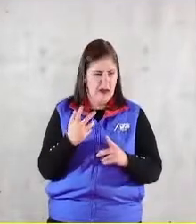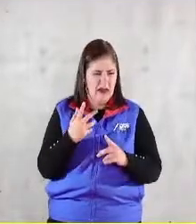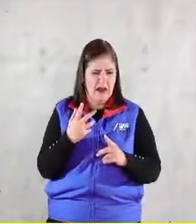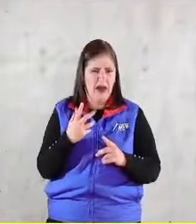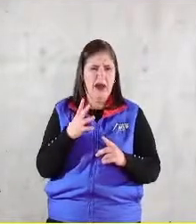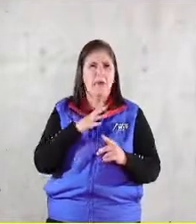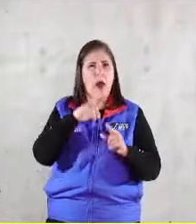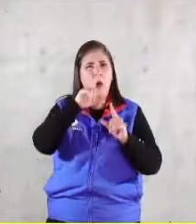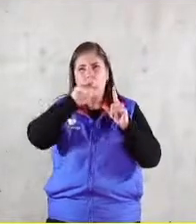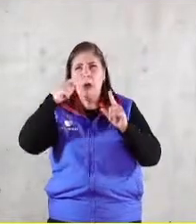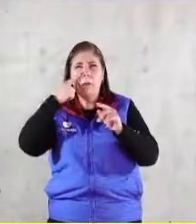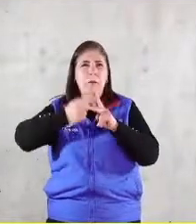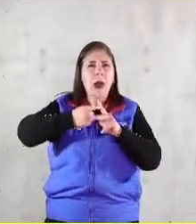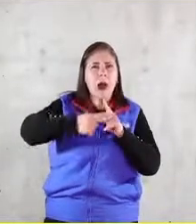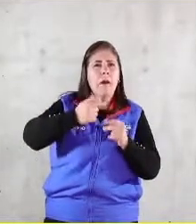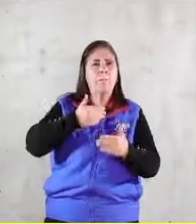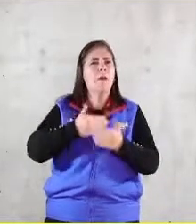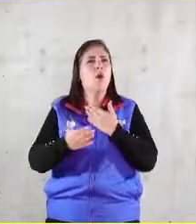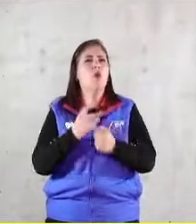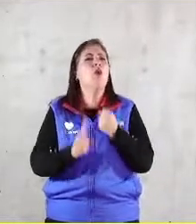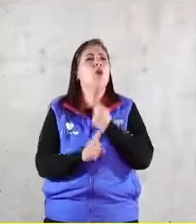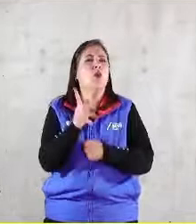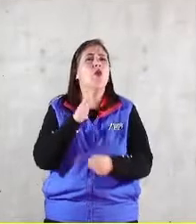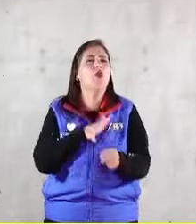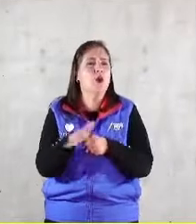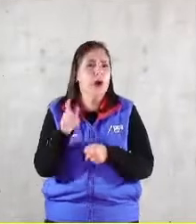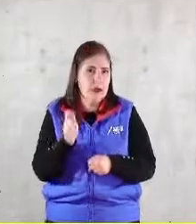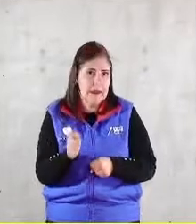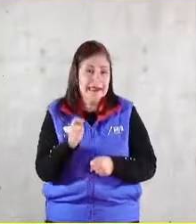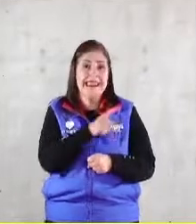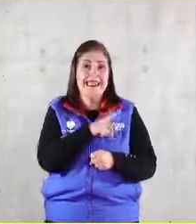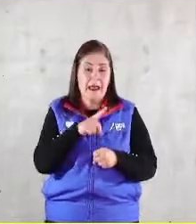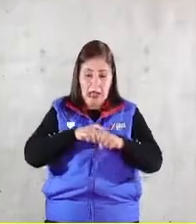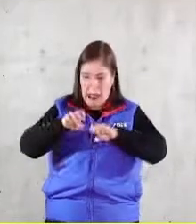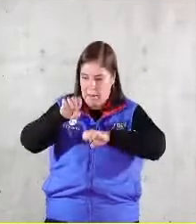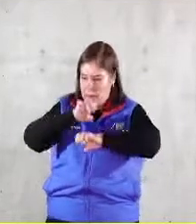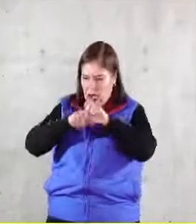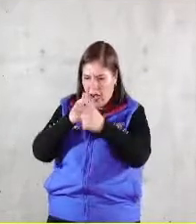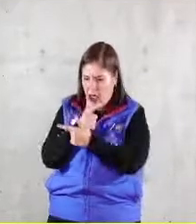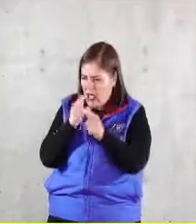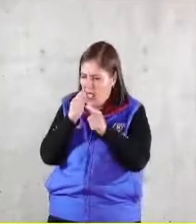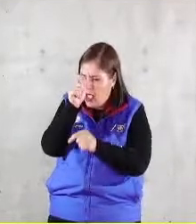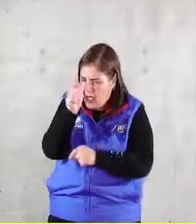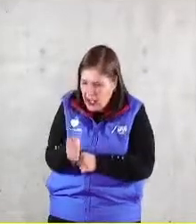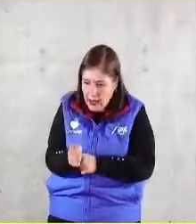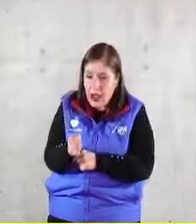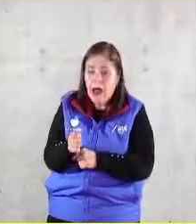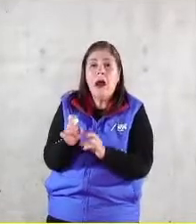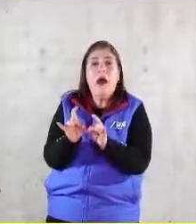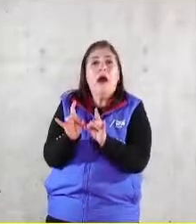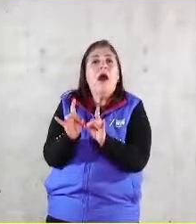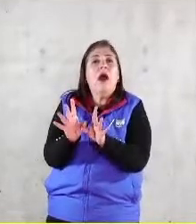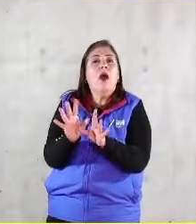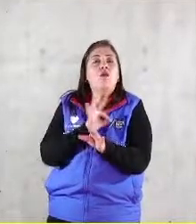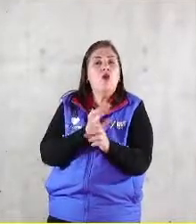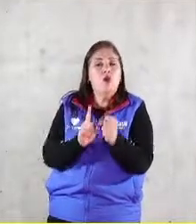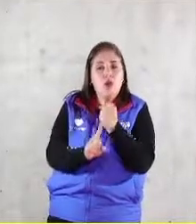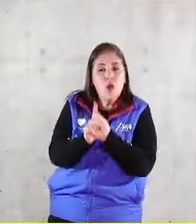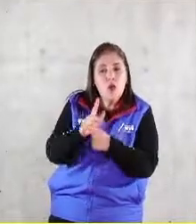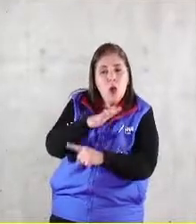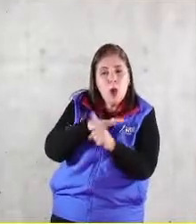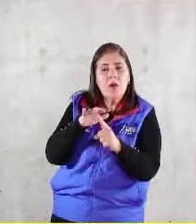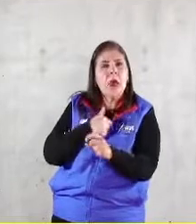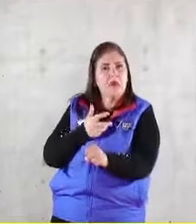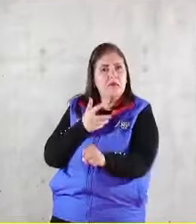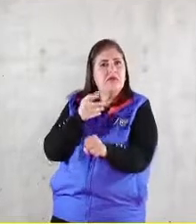de los estadistas modernos es entender cómo funciona el sistema de libre empresa y cuáles problemas sociales puedes resolver y cuáles no